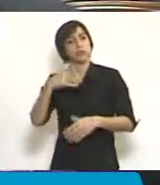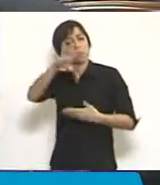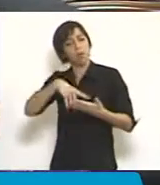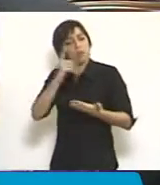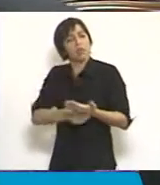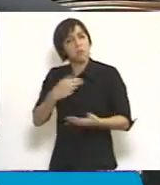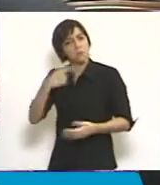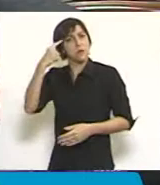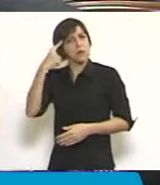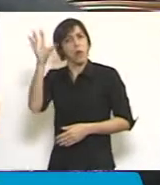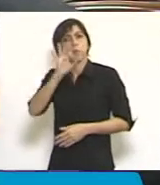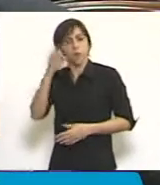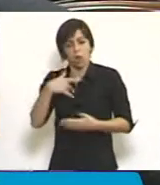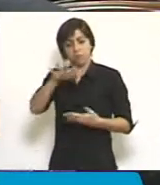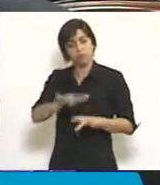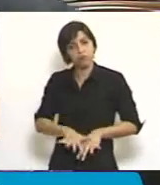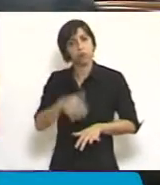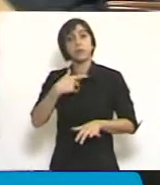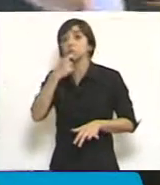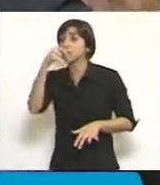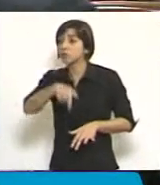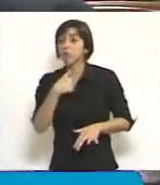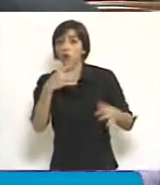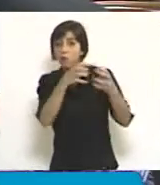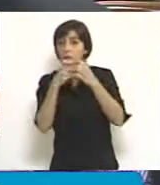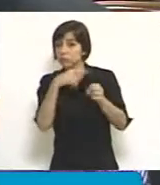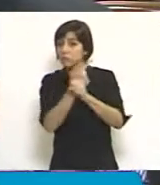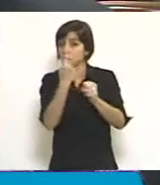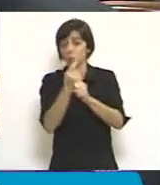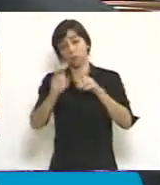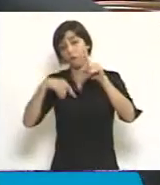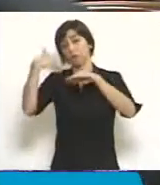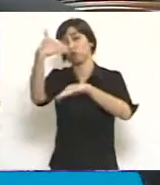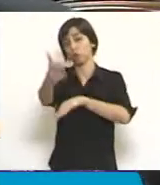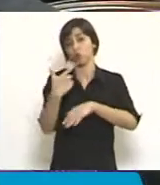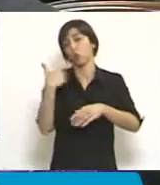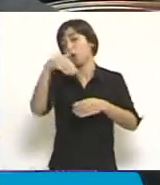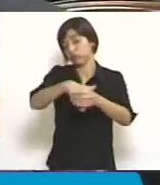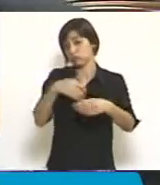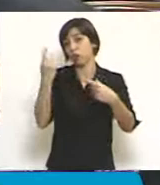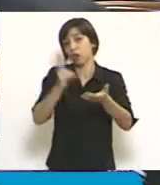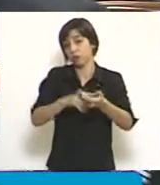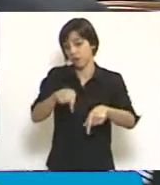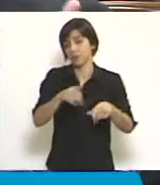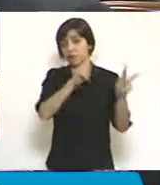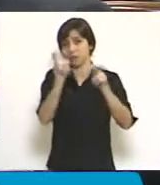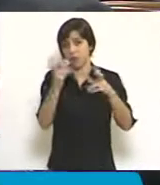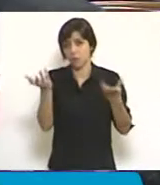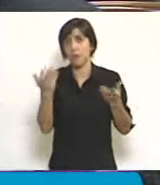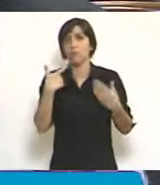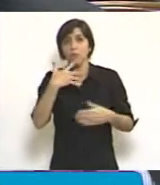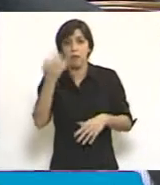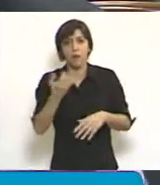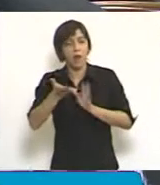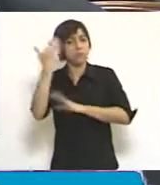tratando de aportar este debate, si no se puede hoy, será cuando se vuelva a discutir. Pero vuelvo a decir algo, el debate en el